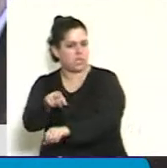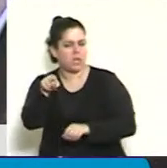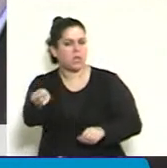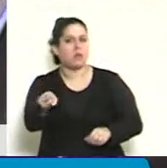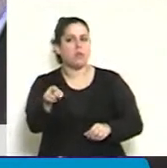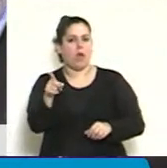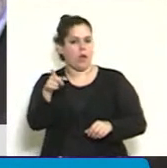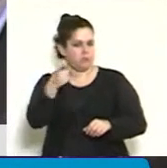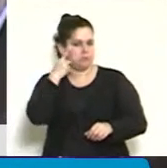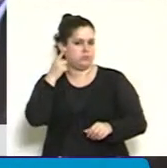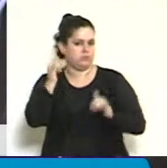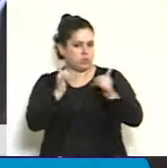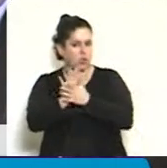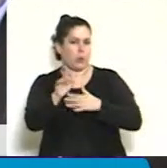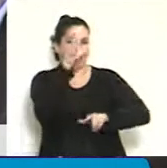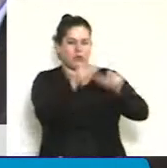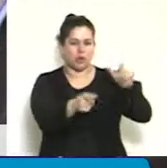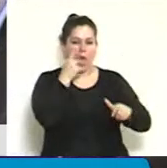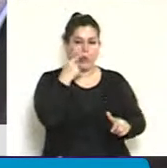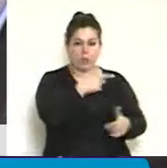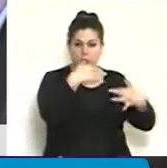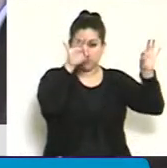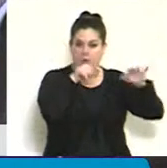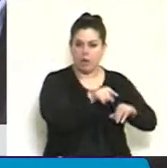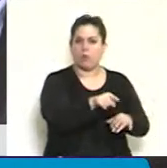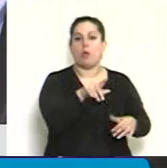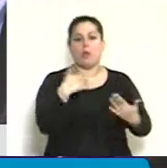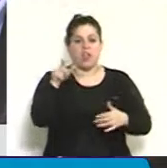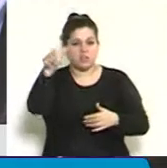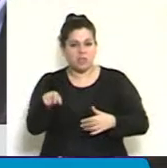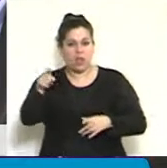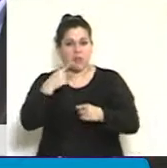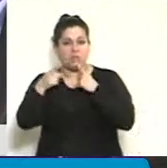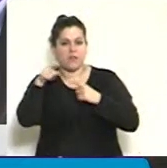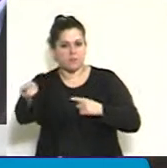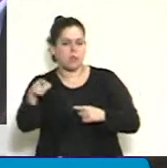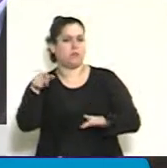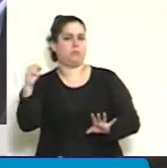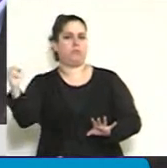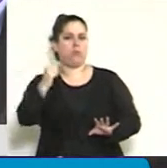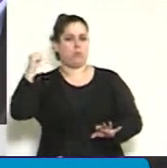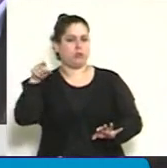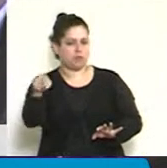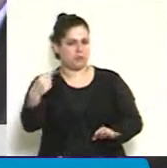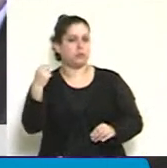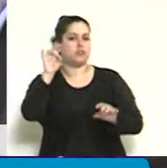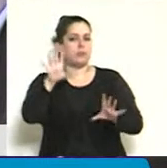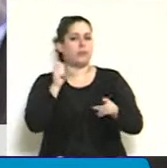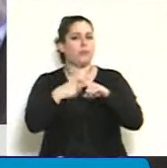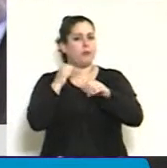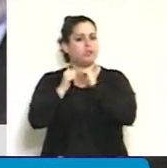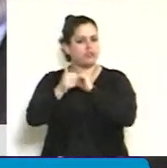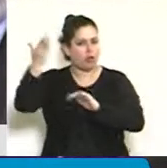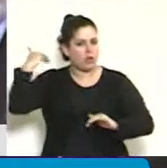sobrevivientes. Y tal vez sea este el material periodístico importantísimo, no solamente por una cuestión histórica,